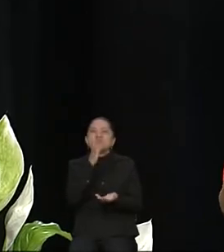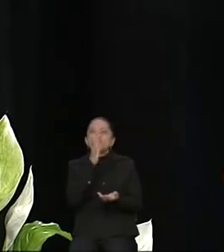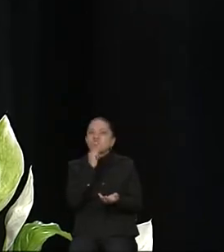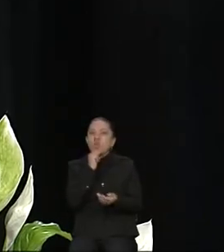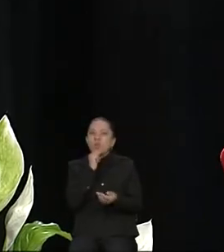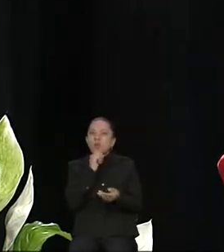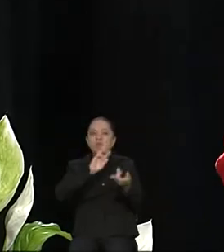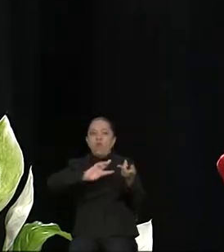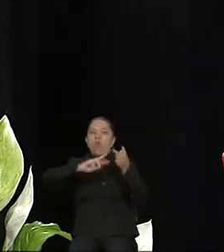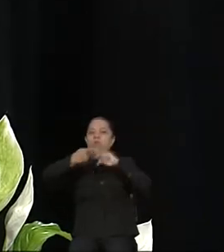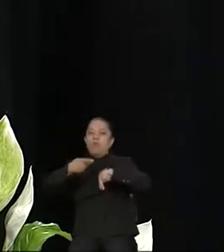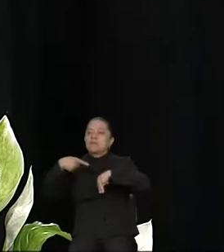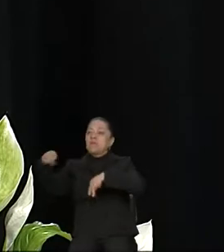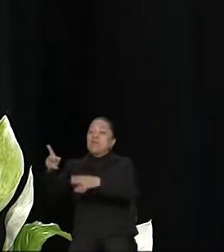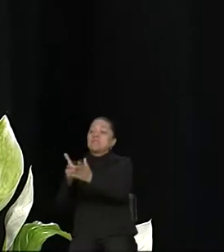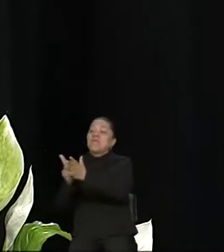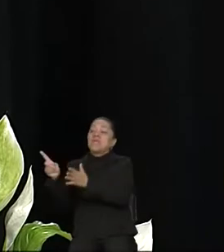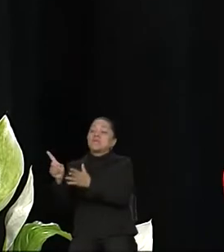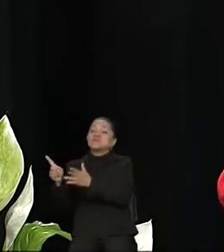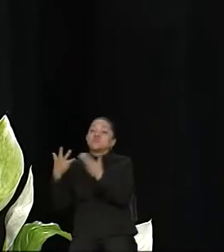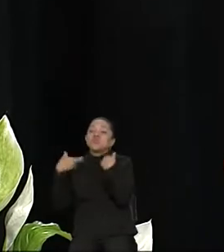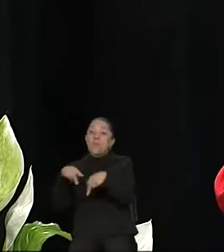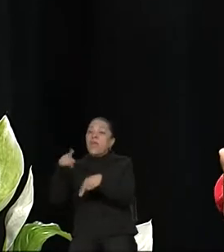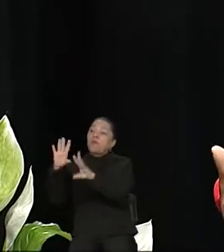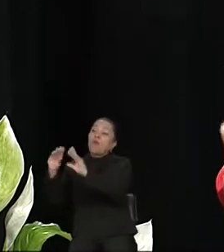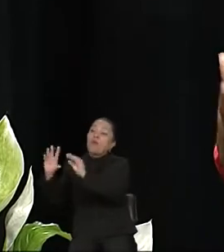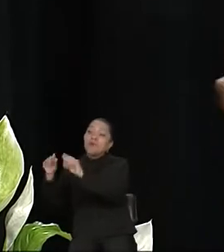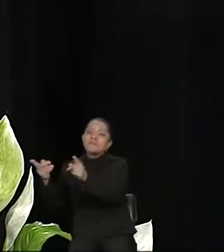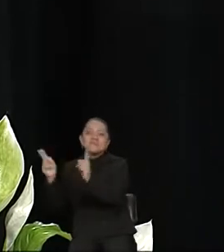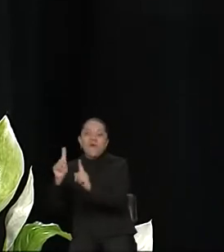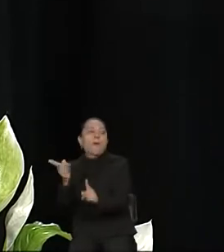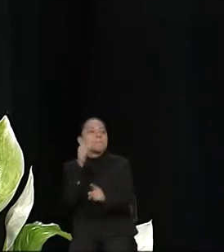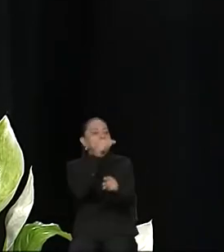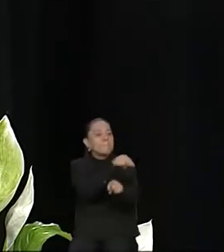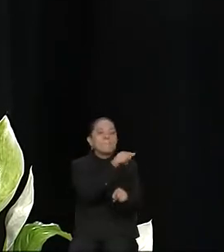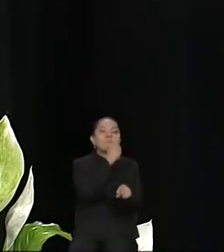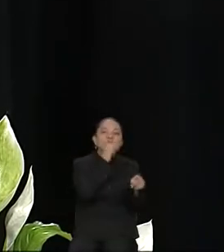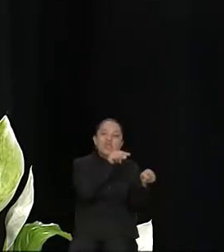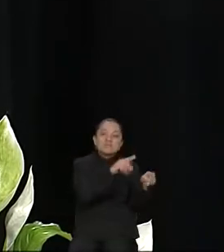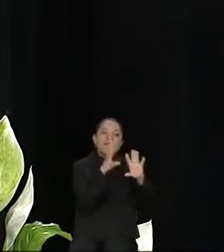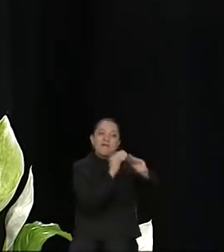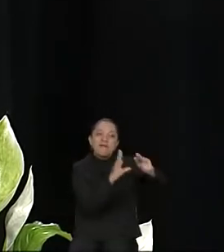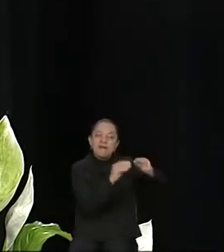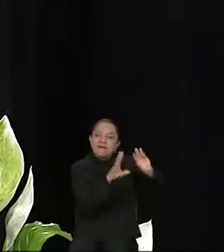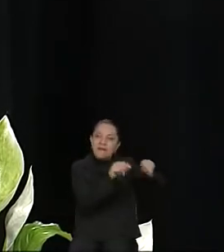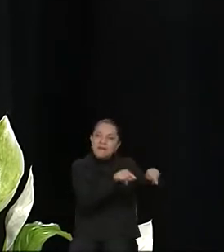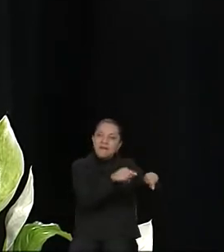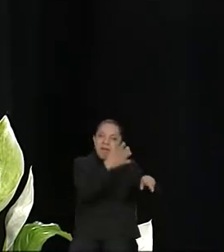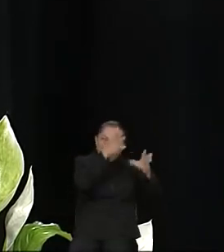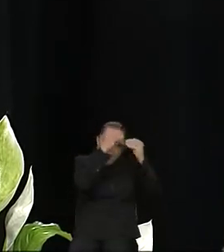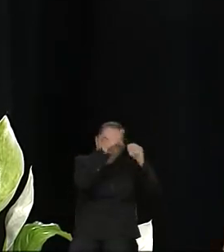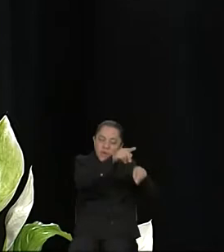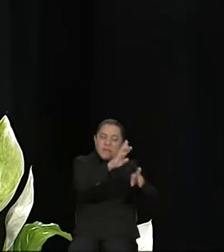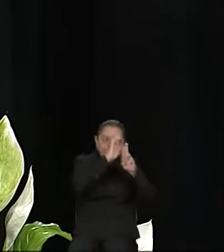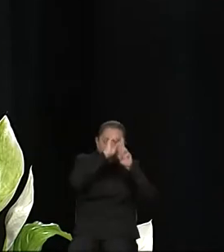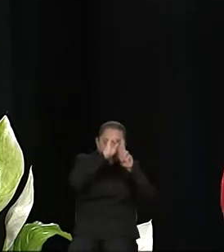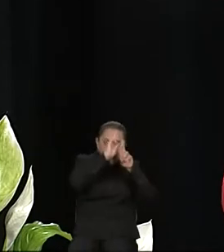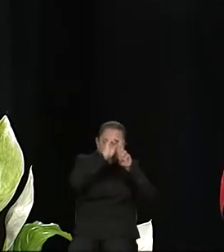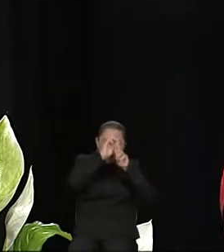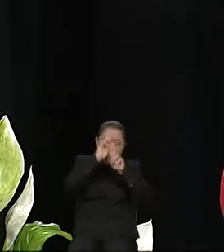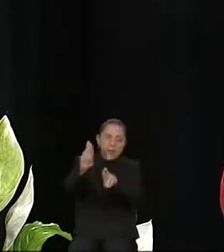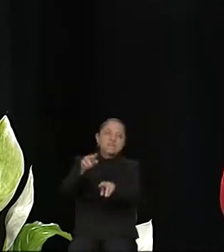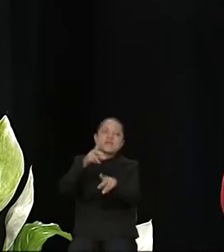porque el tema de derechos humanos pues es muy importante y tenemos que adecuarlo de manera inversa. Yo creo que